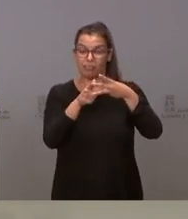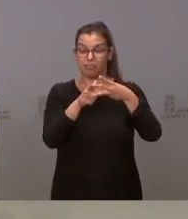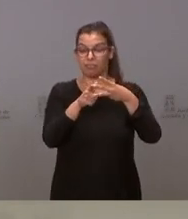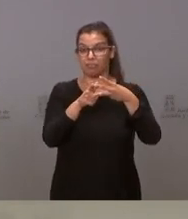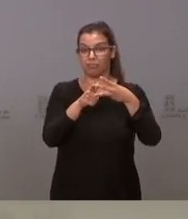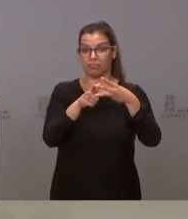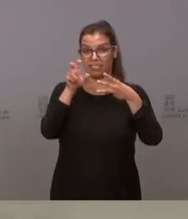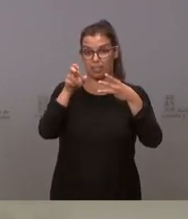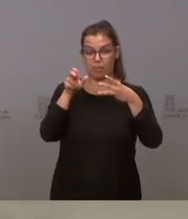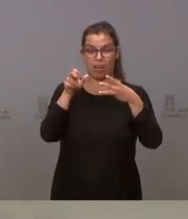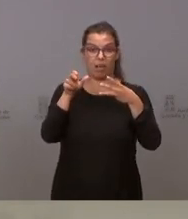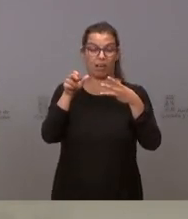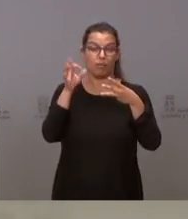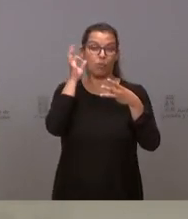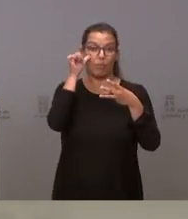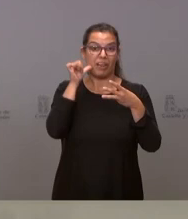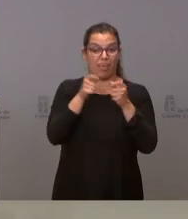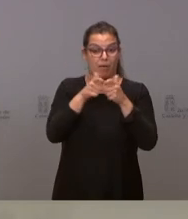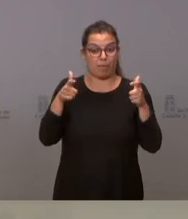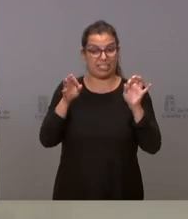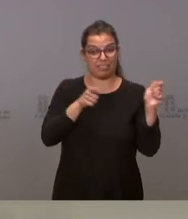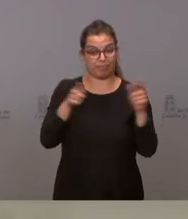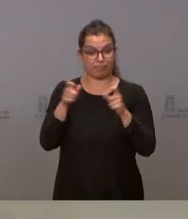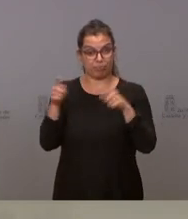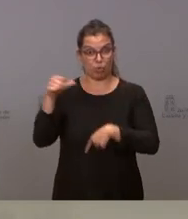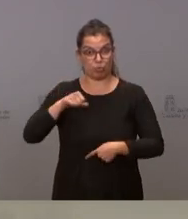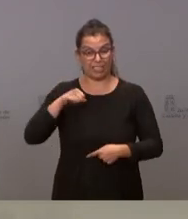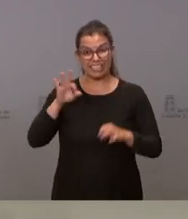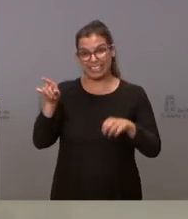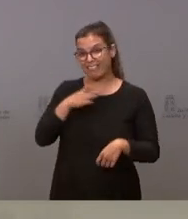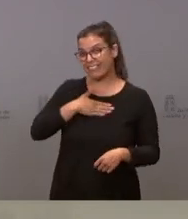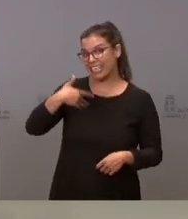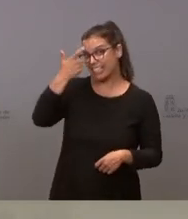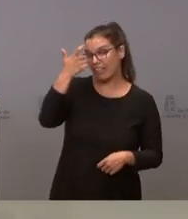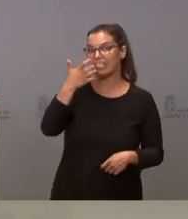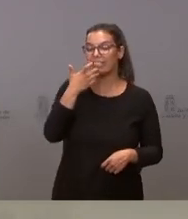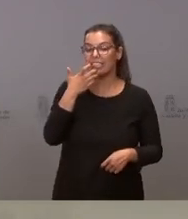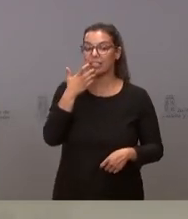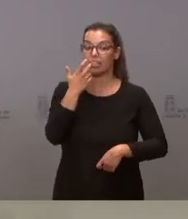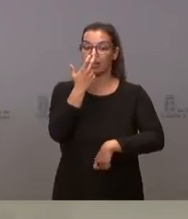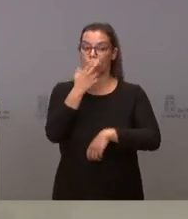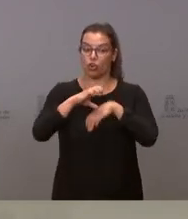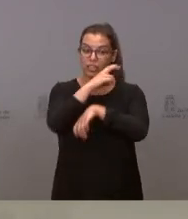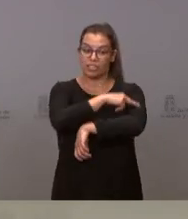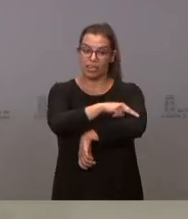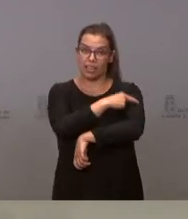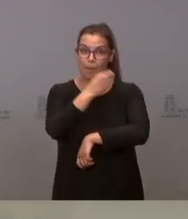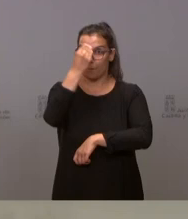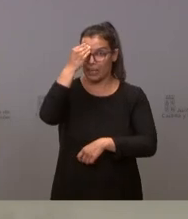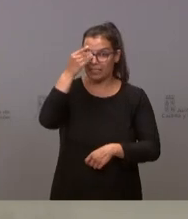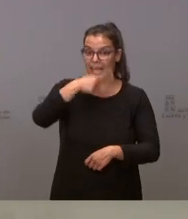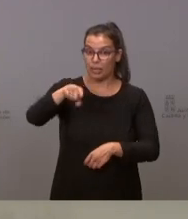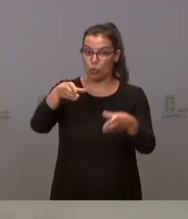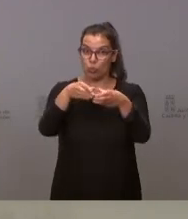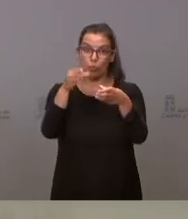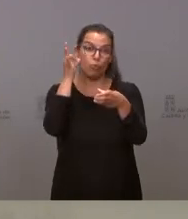incremento de ingresos de embarazadas en concreto lo que quiere saber es si Sanidad prevé adelantar la vacunación de este